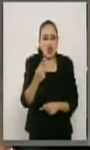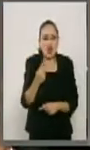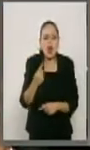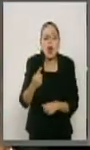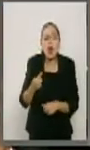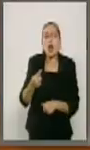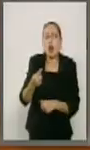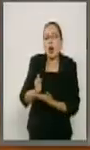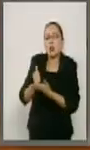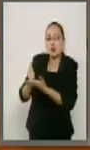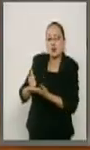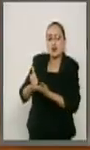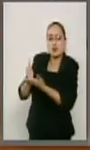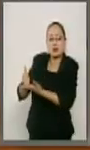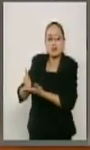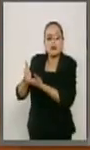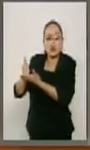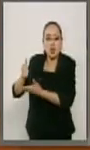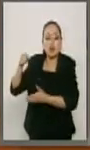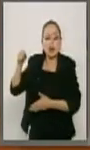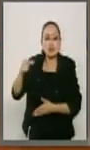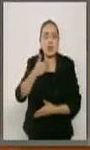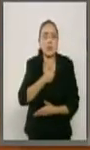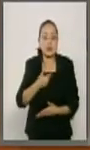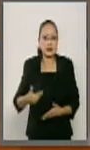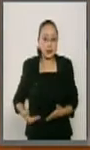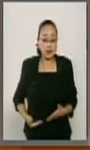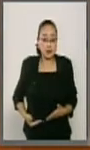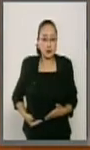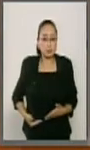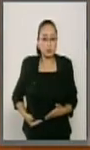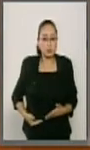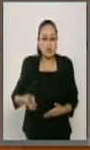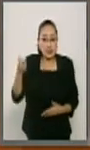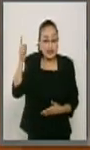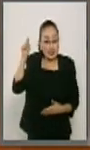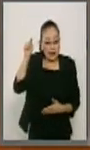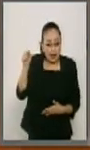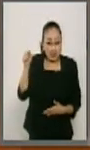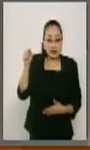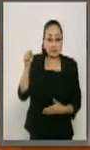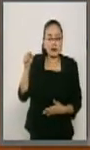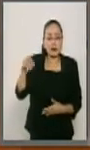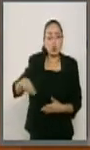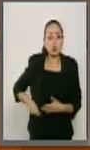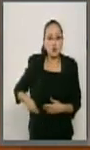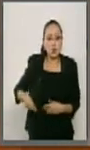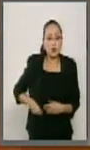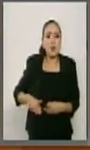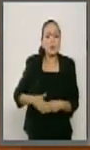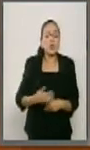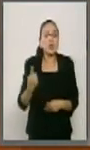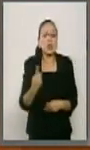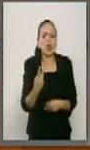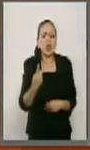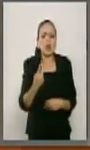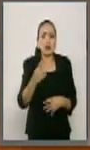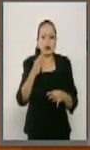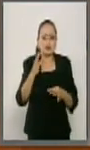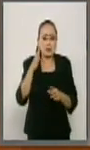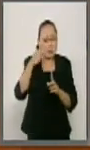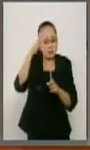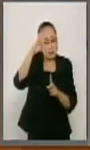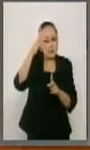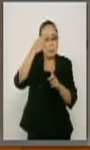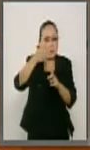Él es el que tiene en realidad la culpa y no ha cumplido con las expectativas que